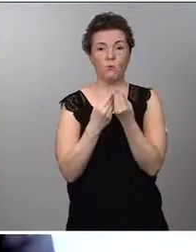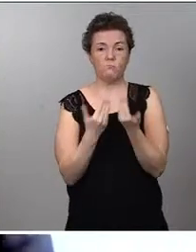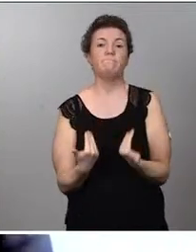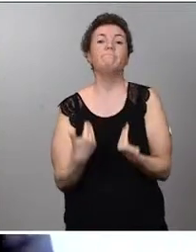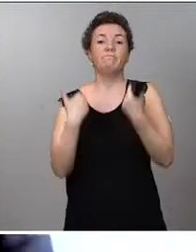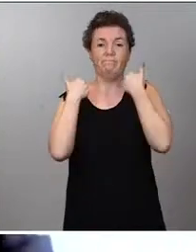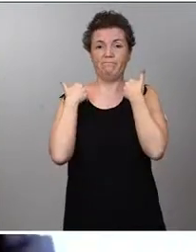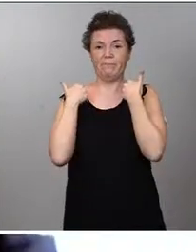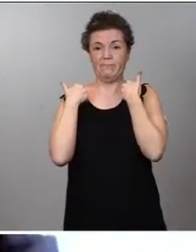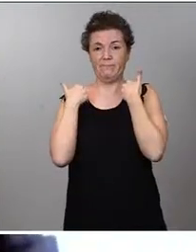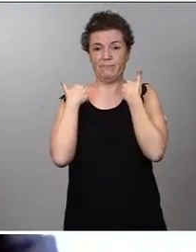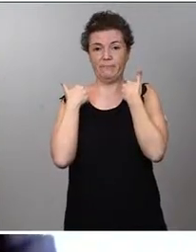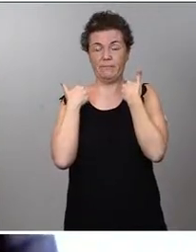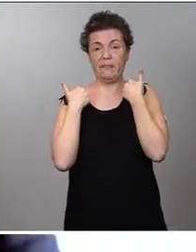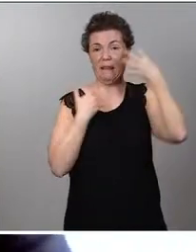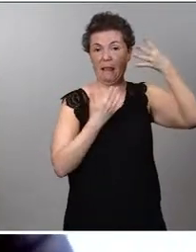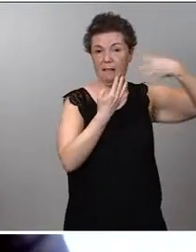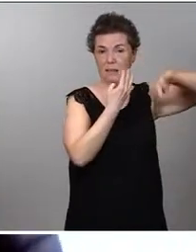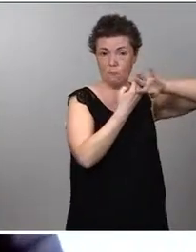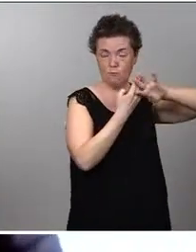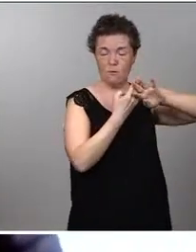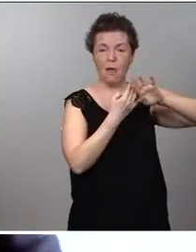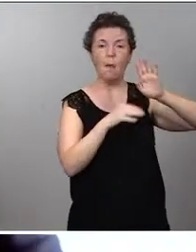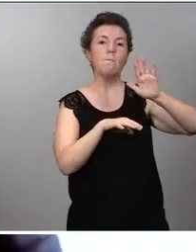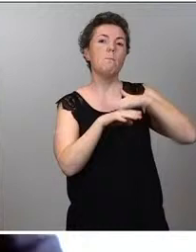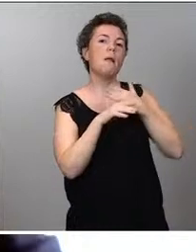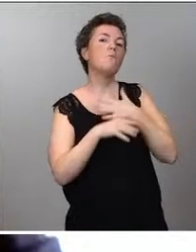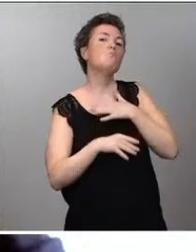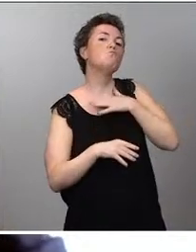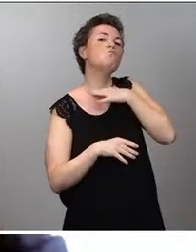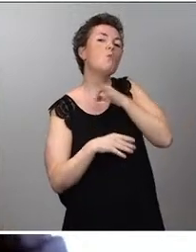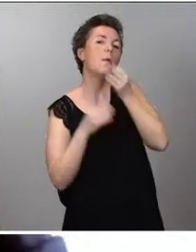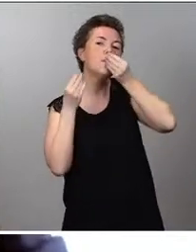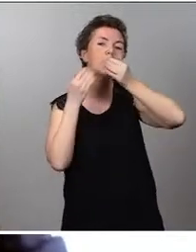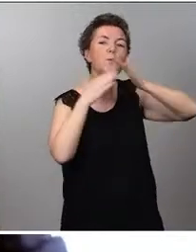dirigentes de Cataluña para una posible transferencia.